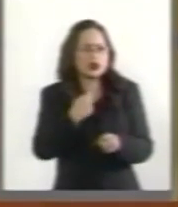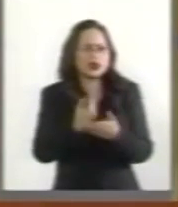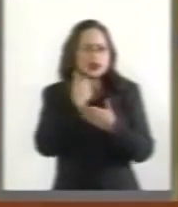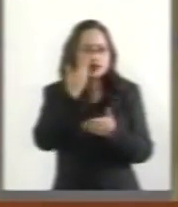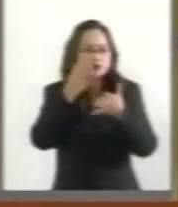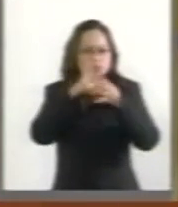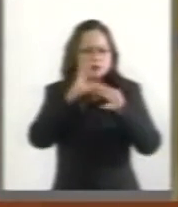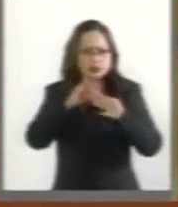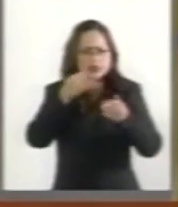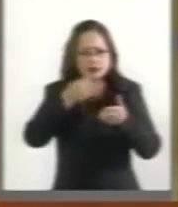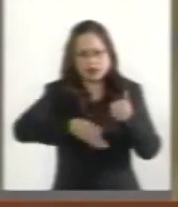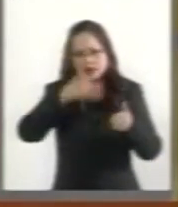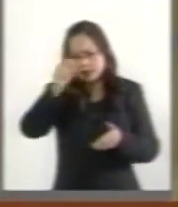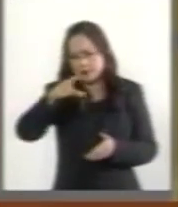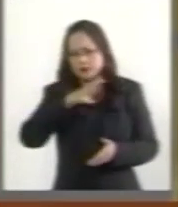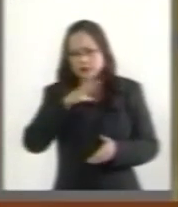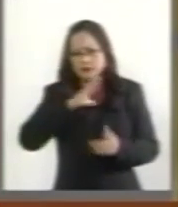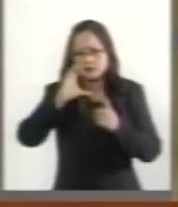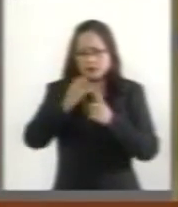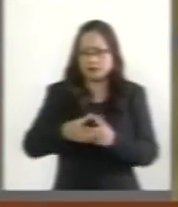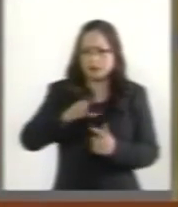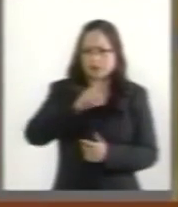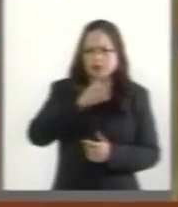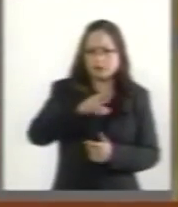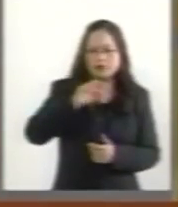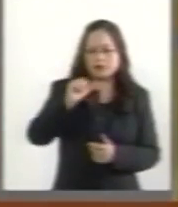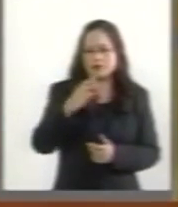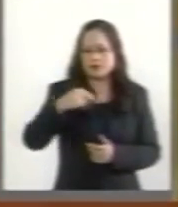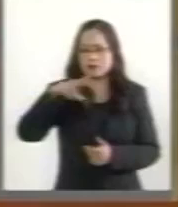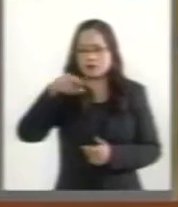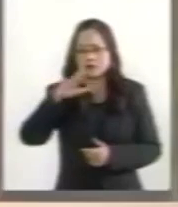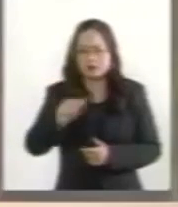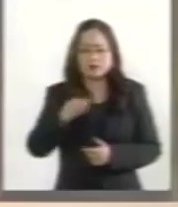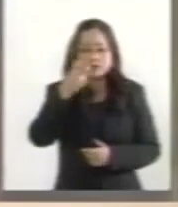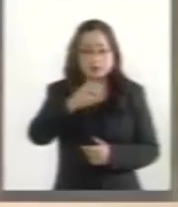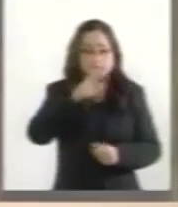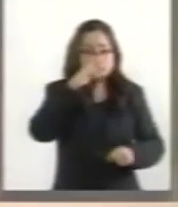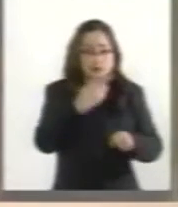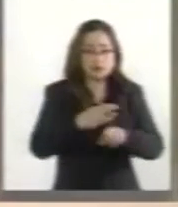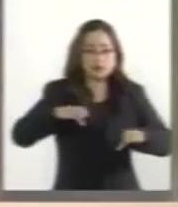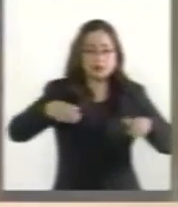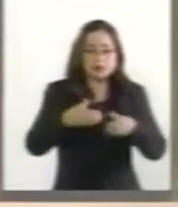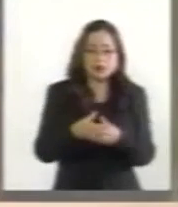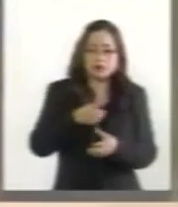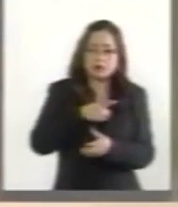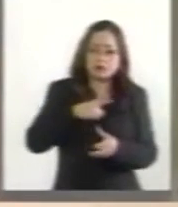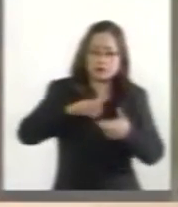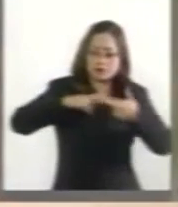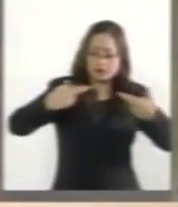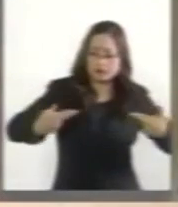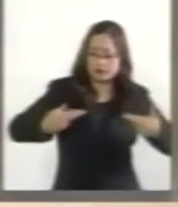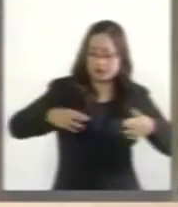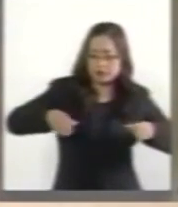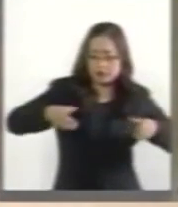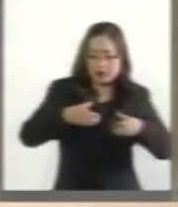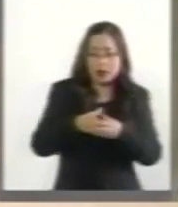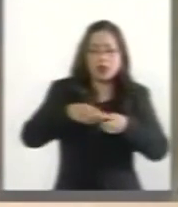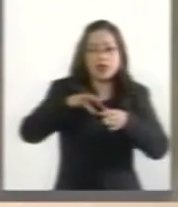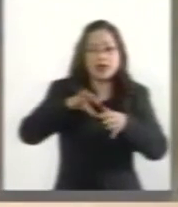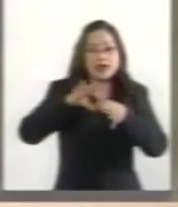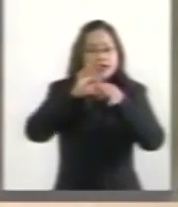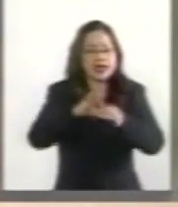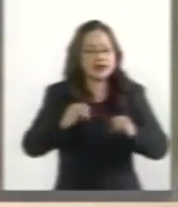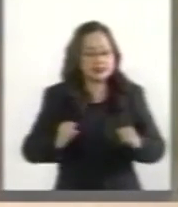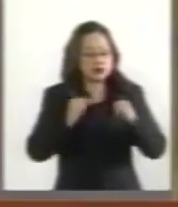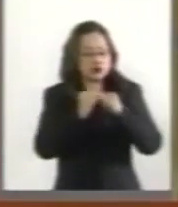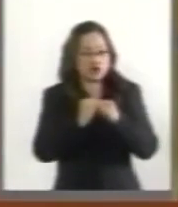compañeros y efectivamente comisionado el doctor Acuña, quien tiene la responsabilidad de la conducción de las relaciones institucionales con